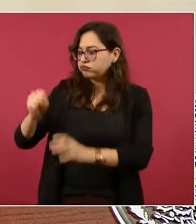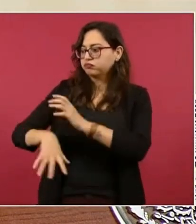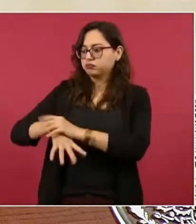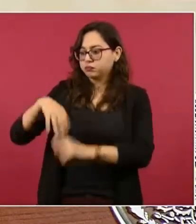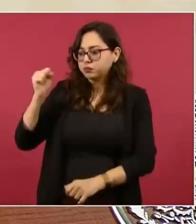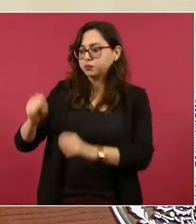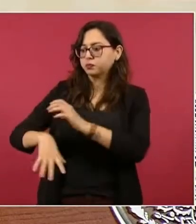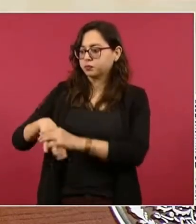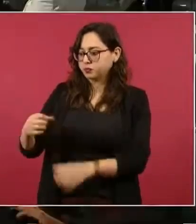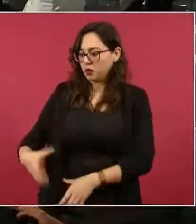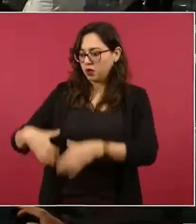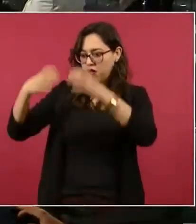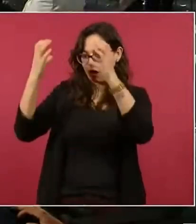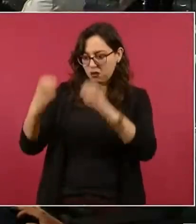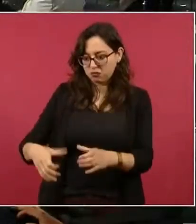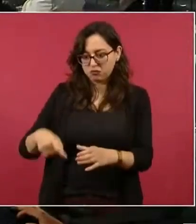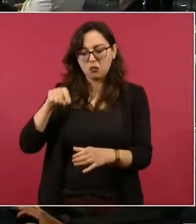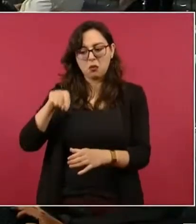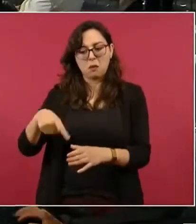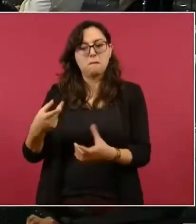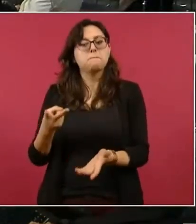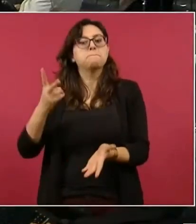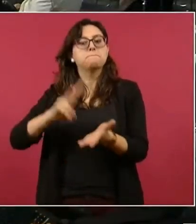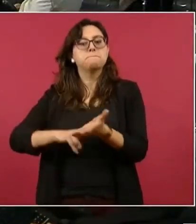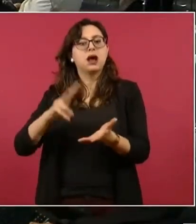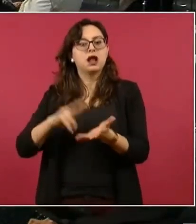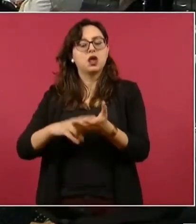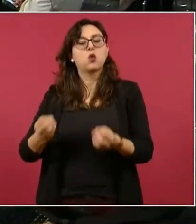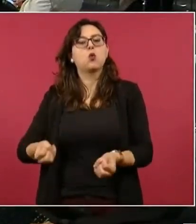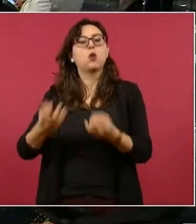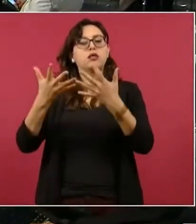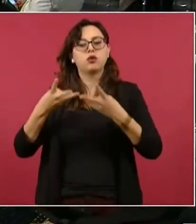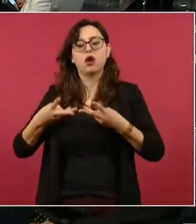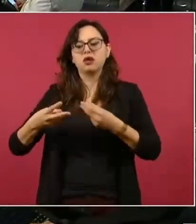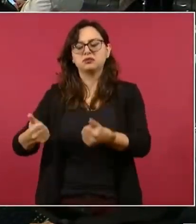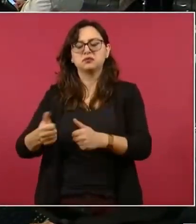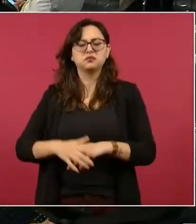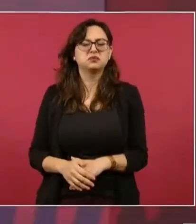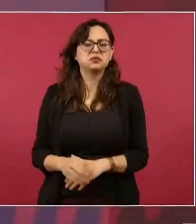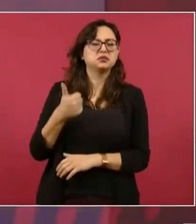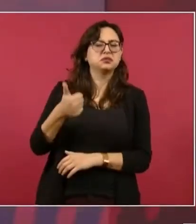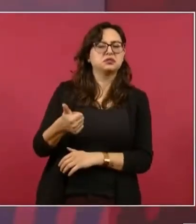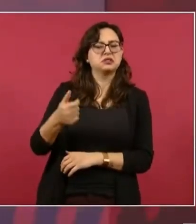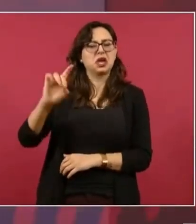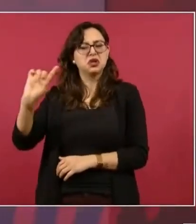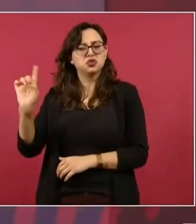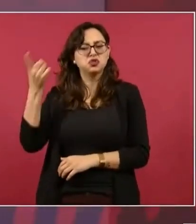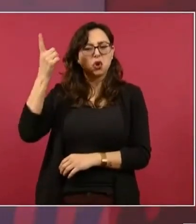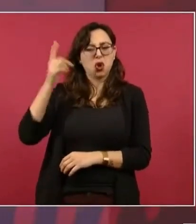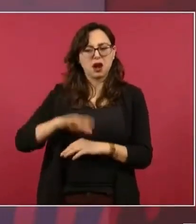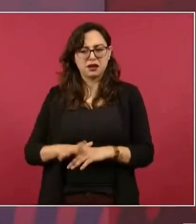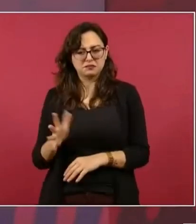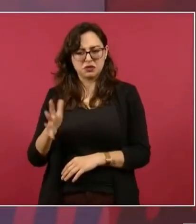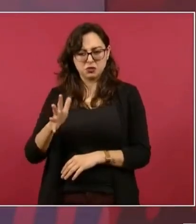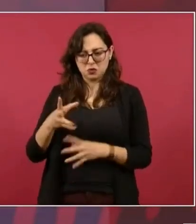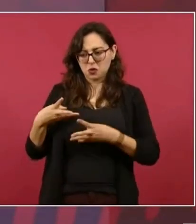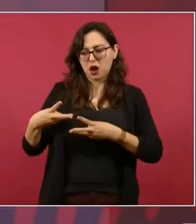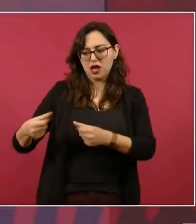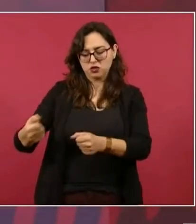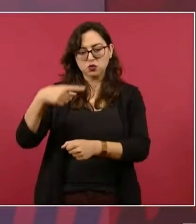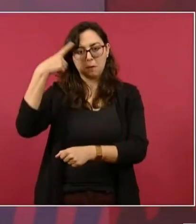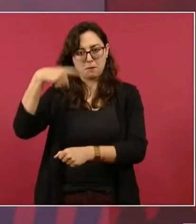¿Cuánto cuesta extraer un barril de petróleo en el norte? Veinte, veinticinco dólares